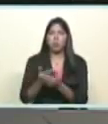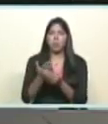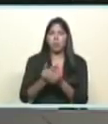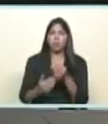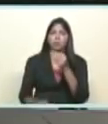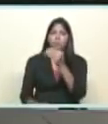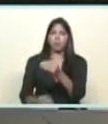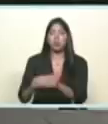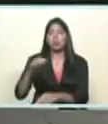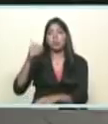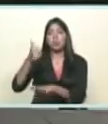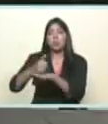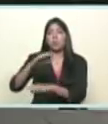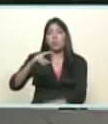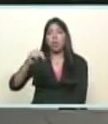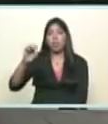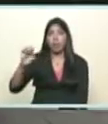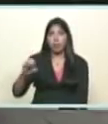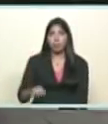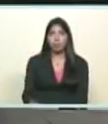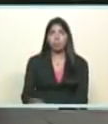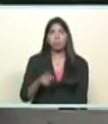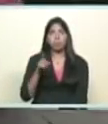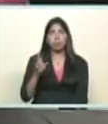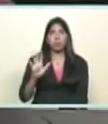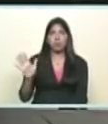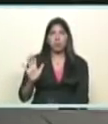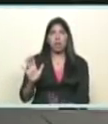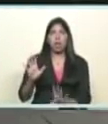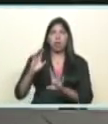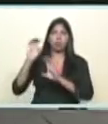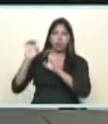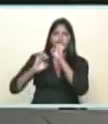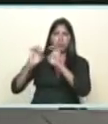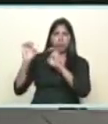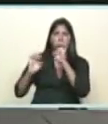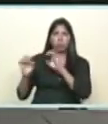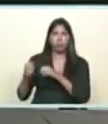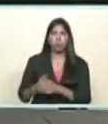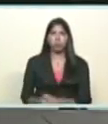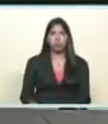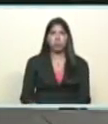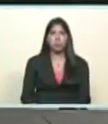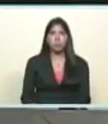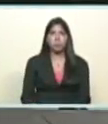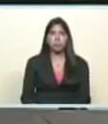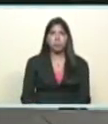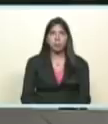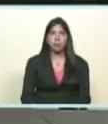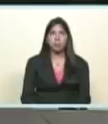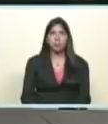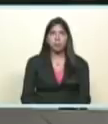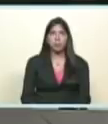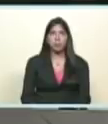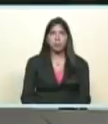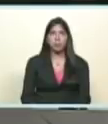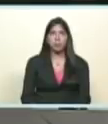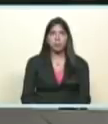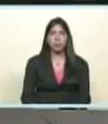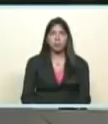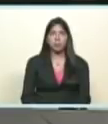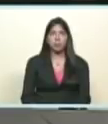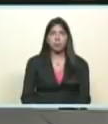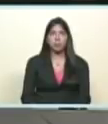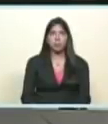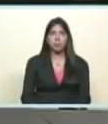plenipotenciario que está evaluando el poder electoral el Consejo Nacional Electoral y que ha anunciado la Fiscalía General de la